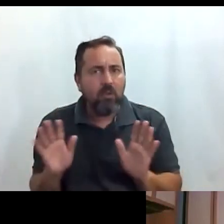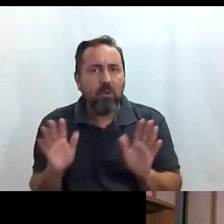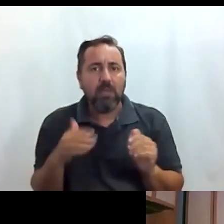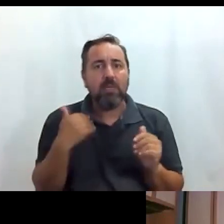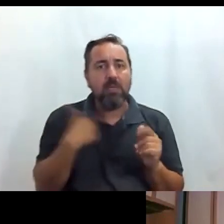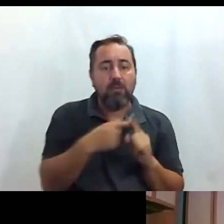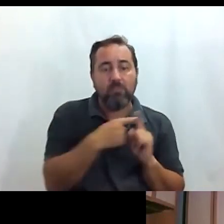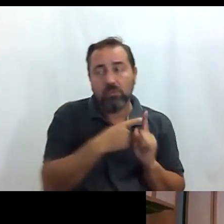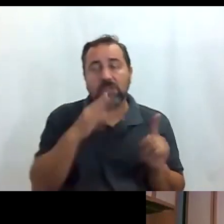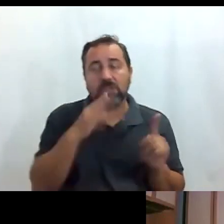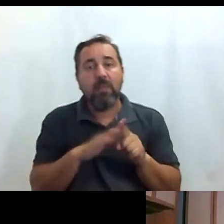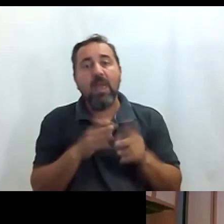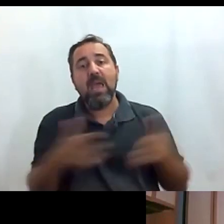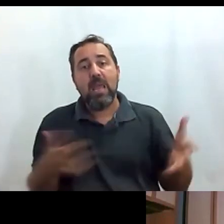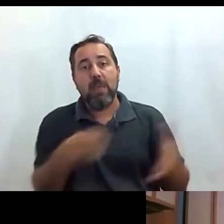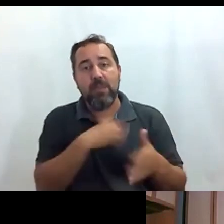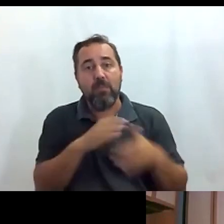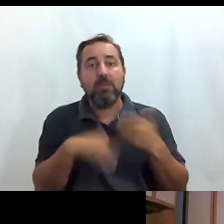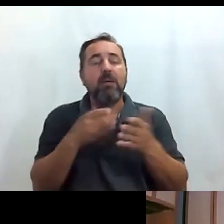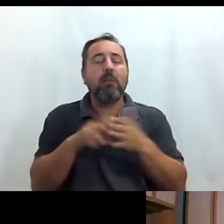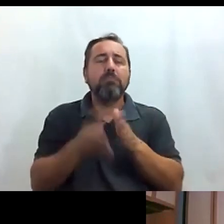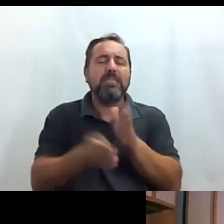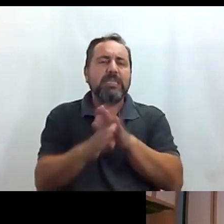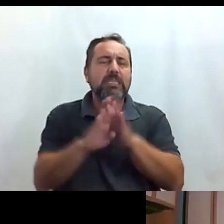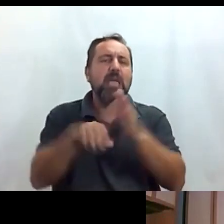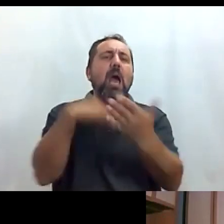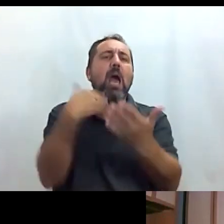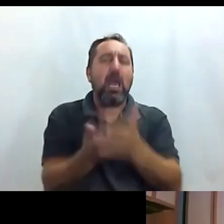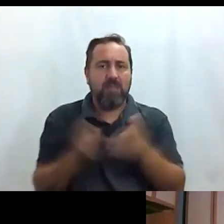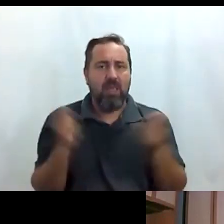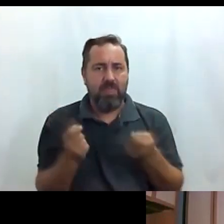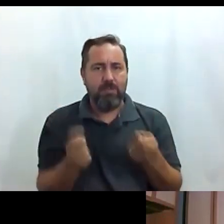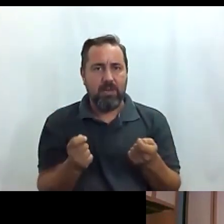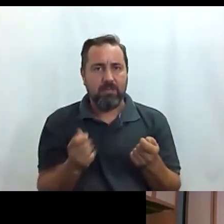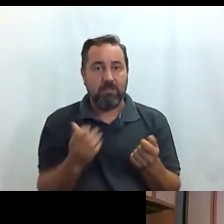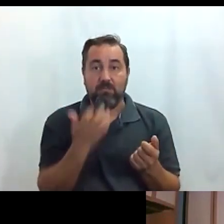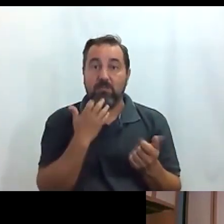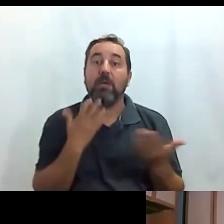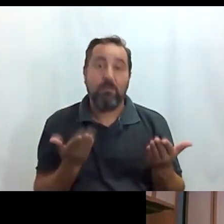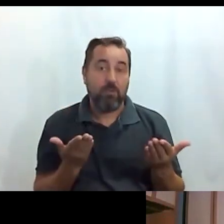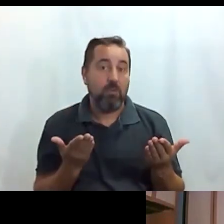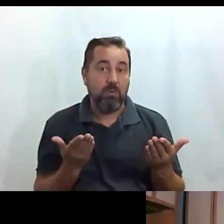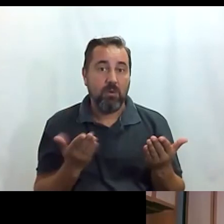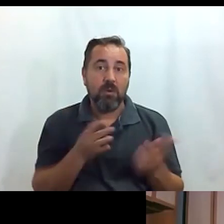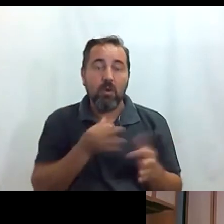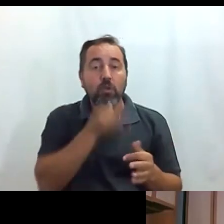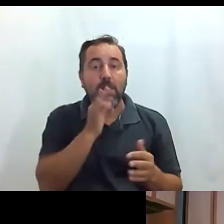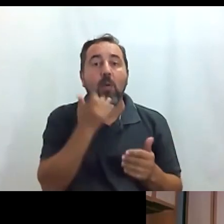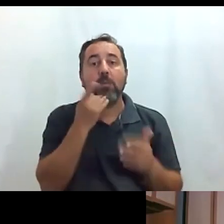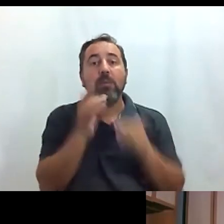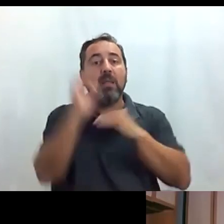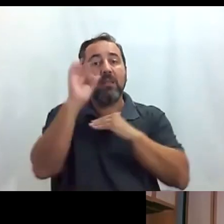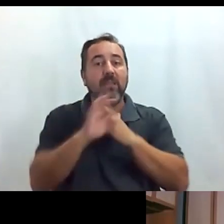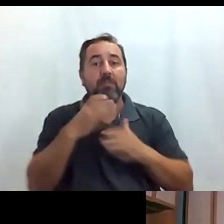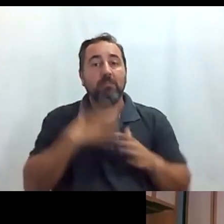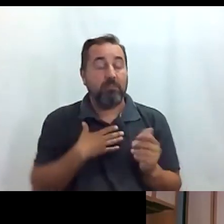recorren toda la Gran Vía que bajen casi hasta Cibeles y una visita obligada es por ejemplo tomarse algo y ver un atardecer por ejemplo